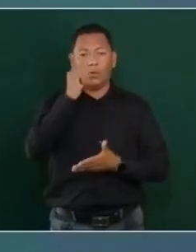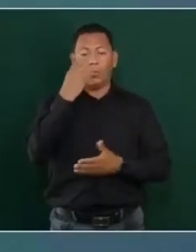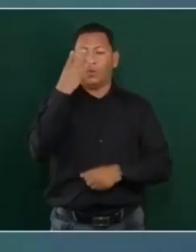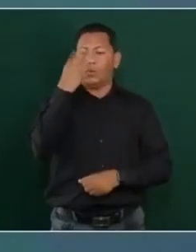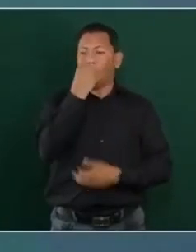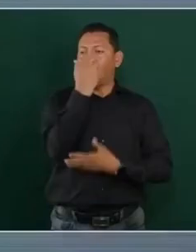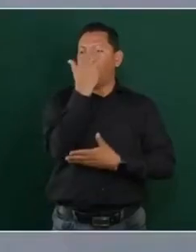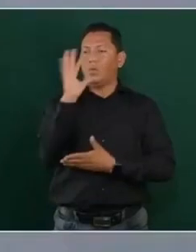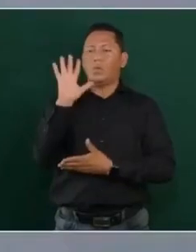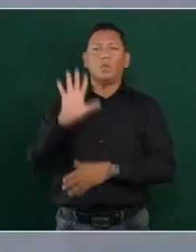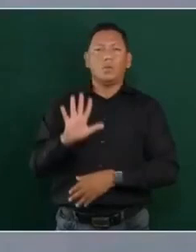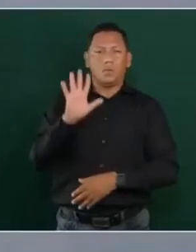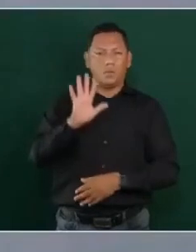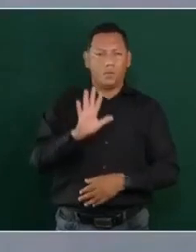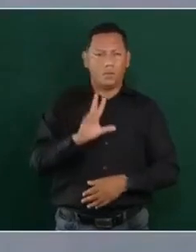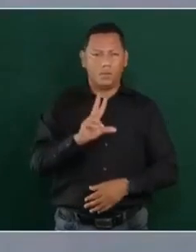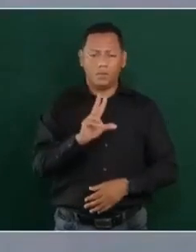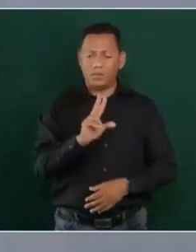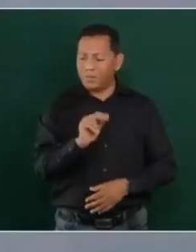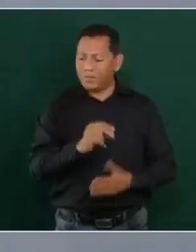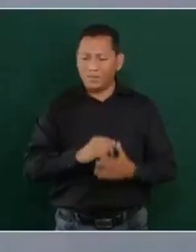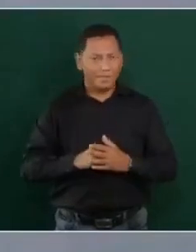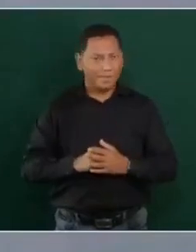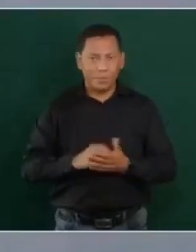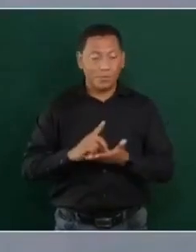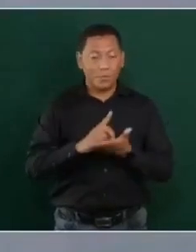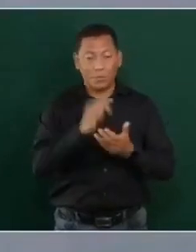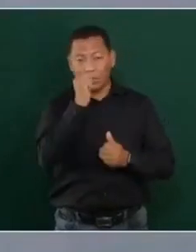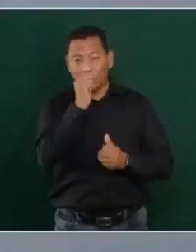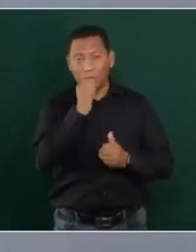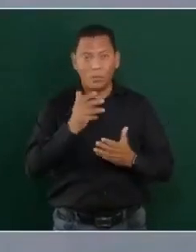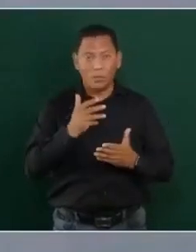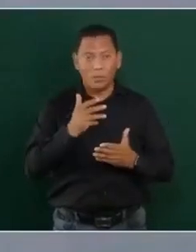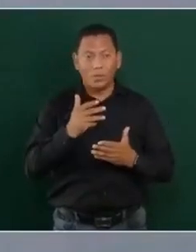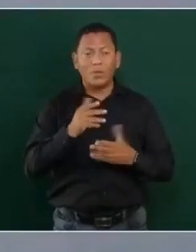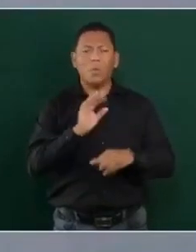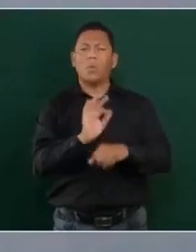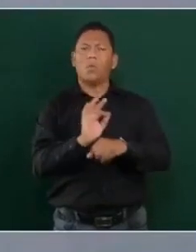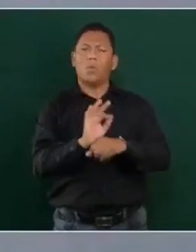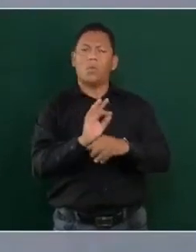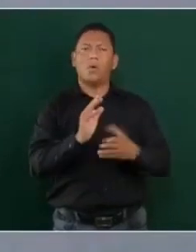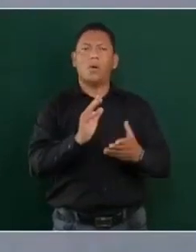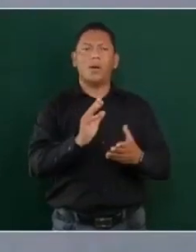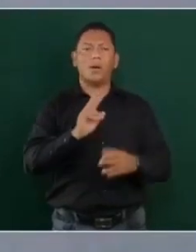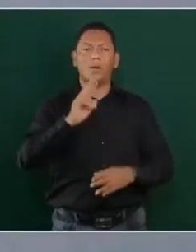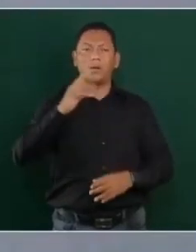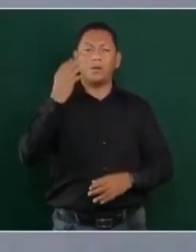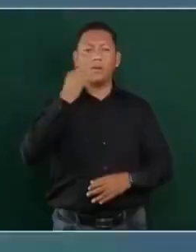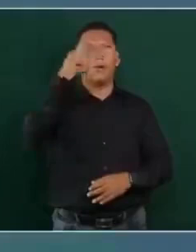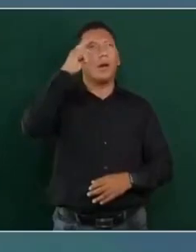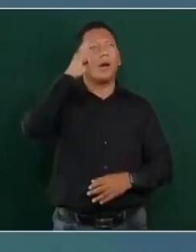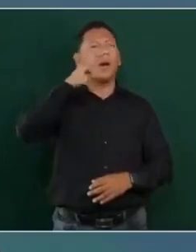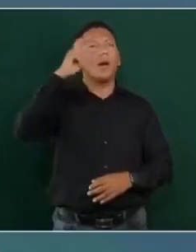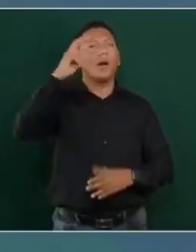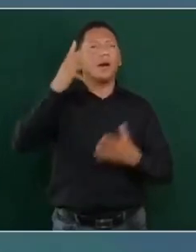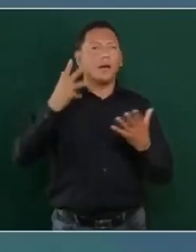nada de es una fantasía, un viaje